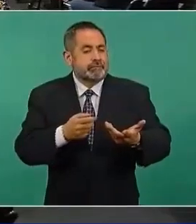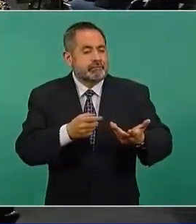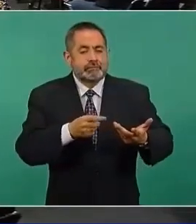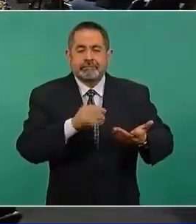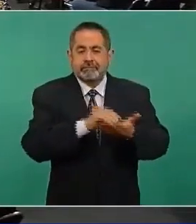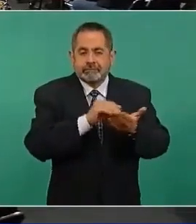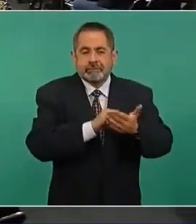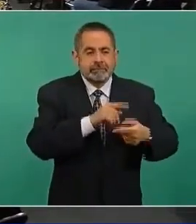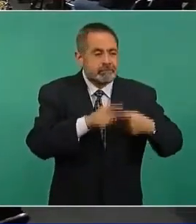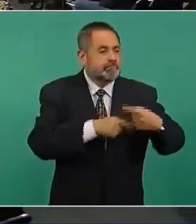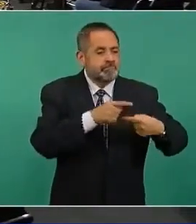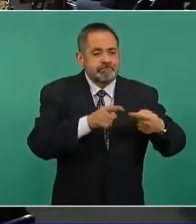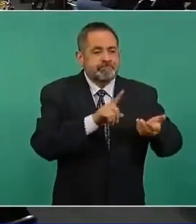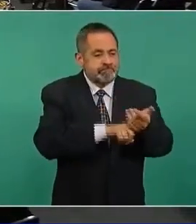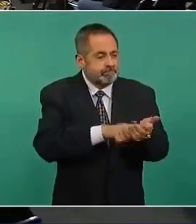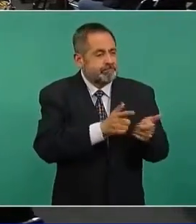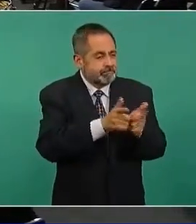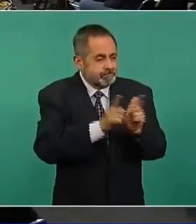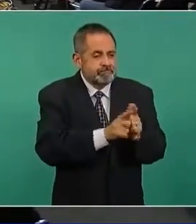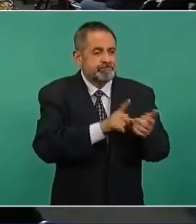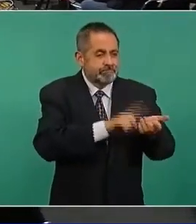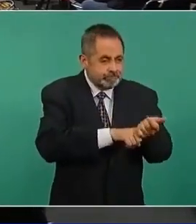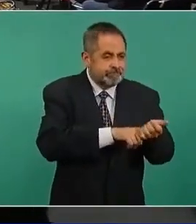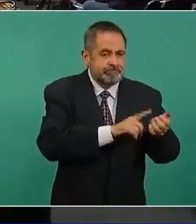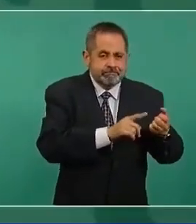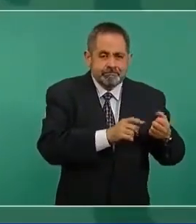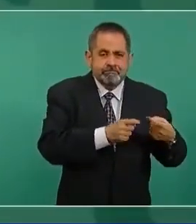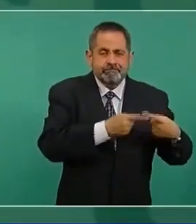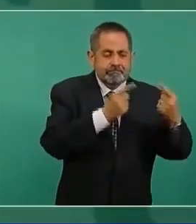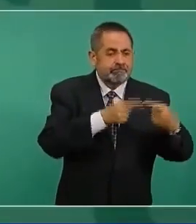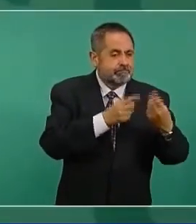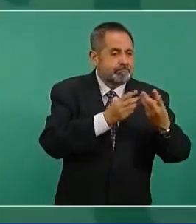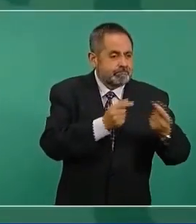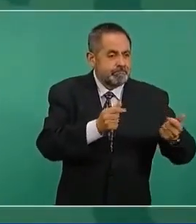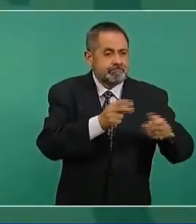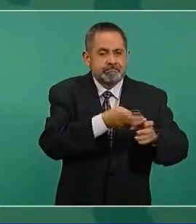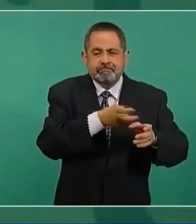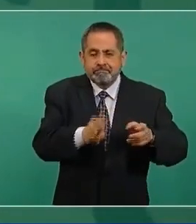constantemente en el conflicto interno y se destruyeran